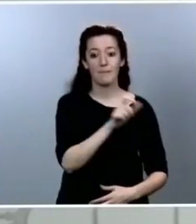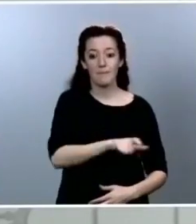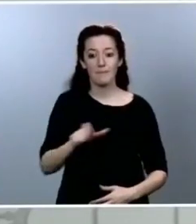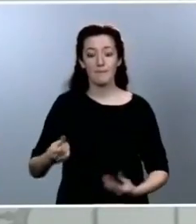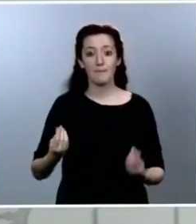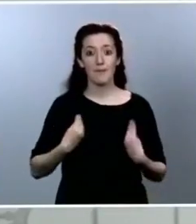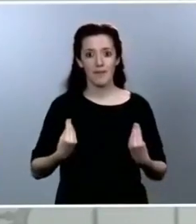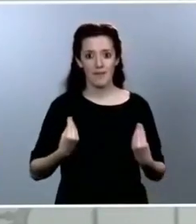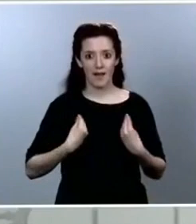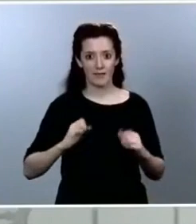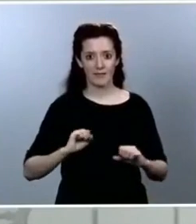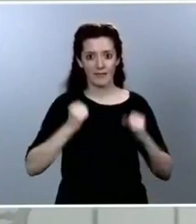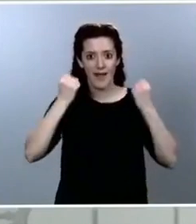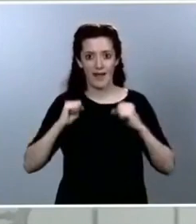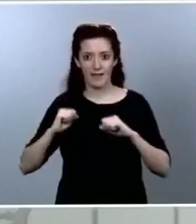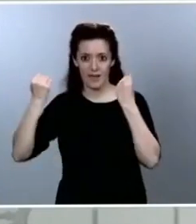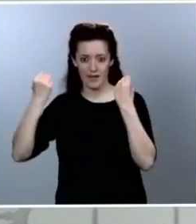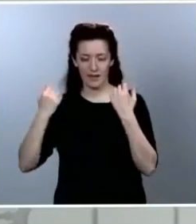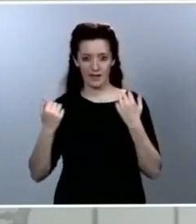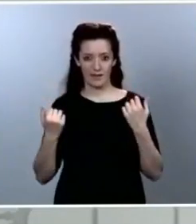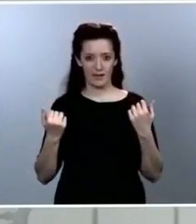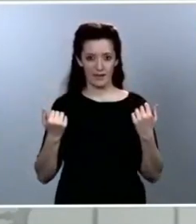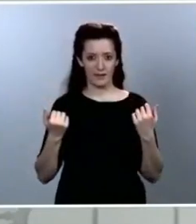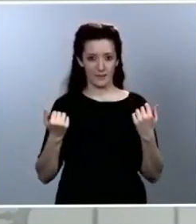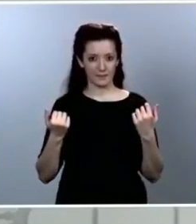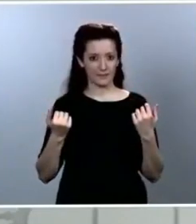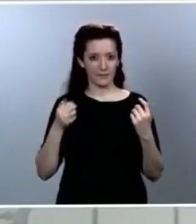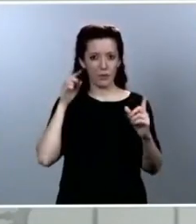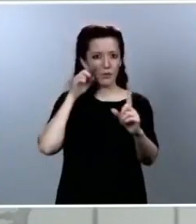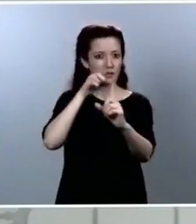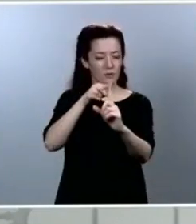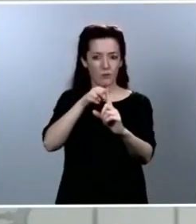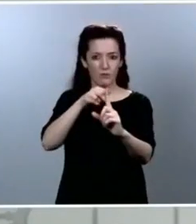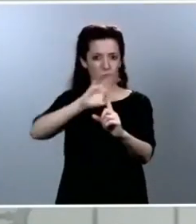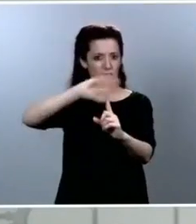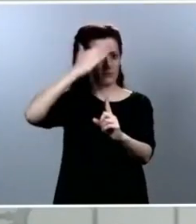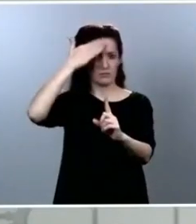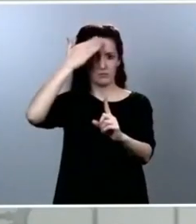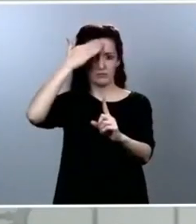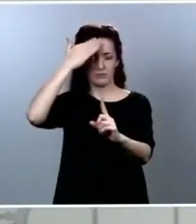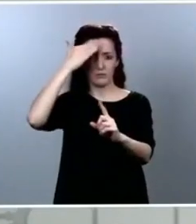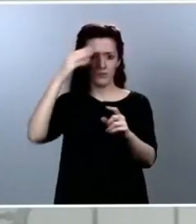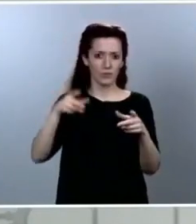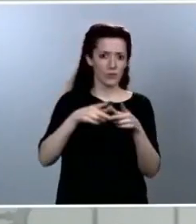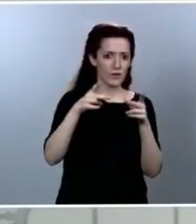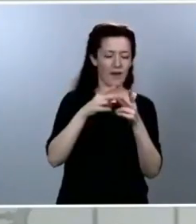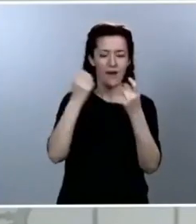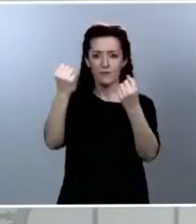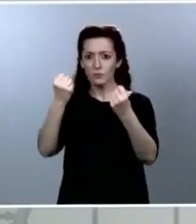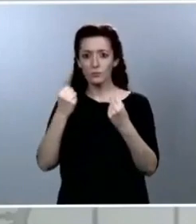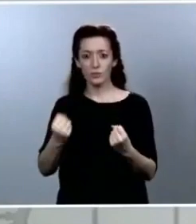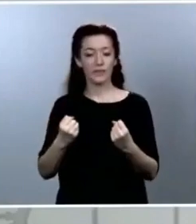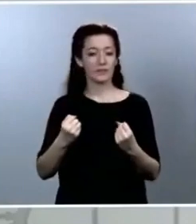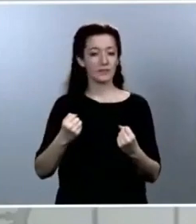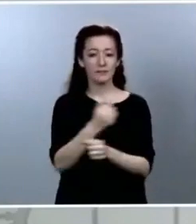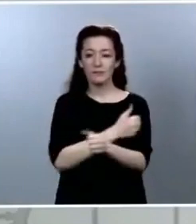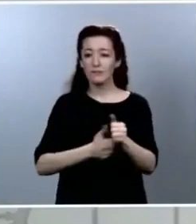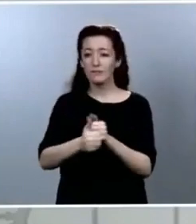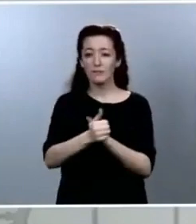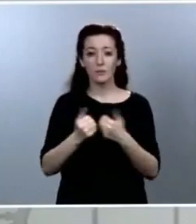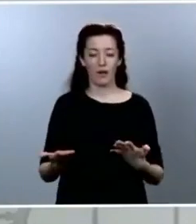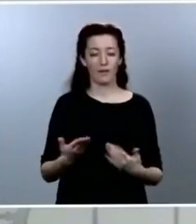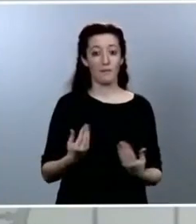lo que hay es un objetivo colectivo de toda una sociedad y de todas sus instituciones de salvar vidas. Por tanto,